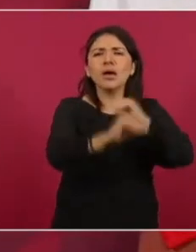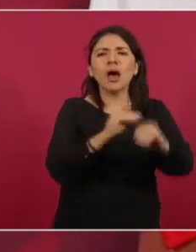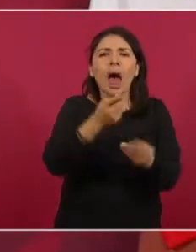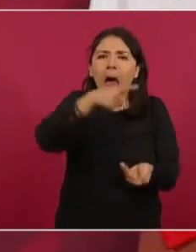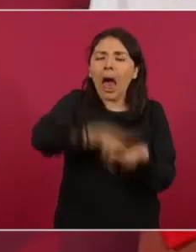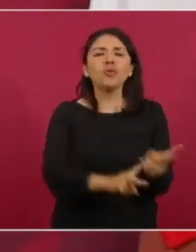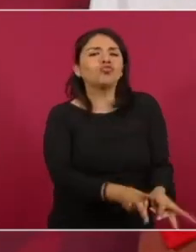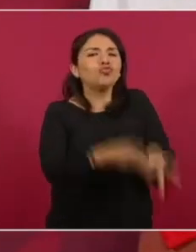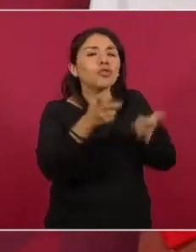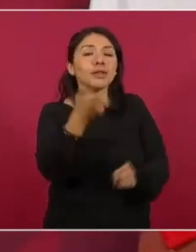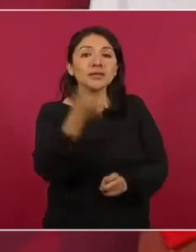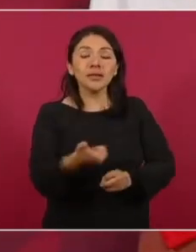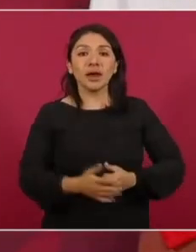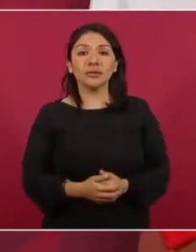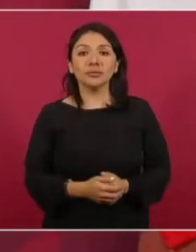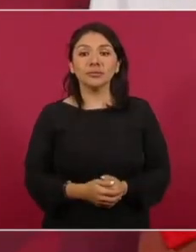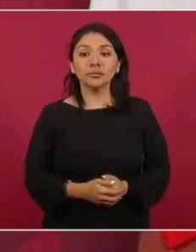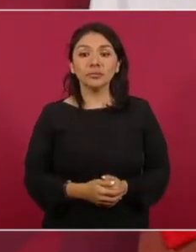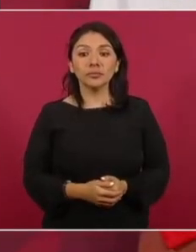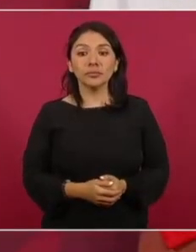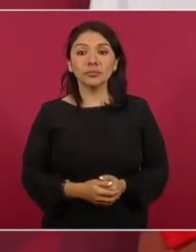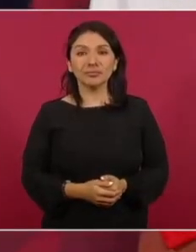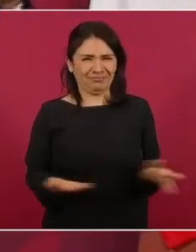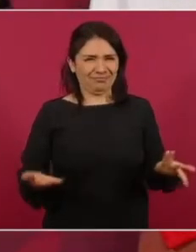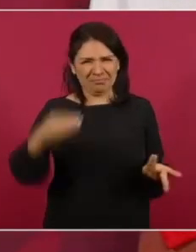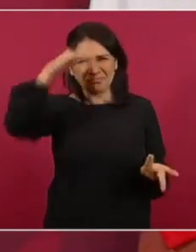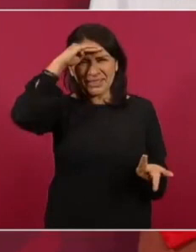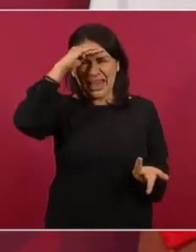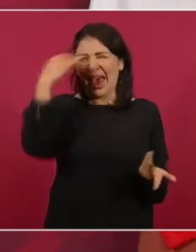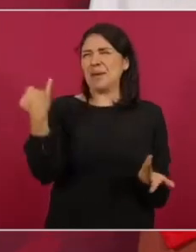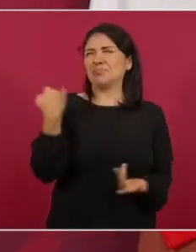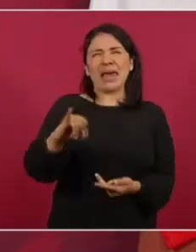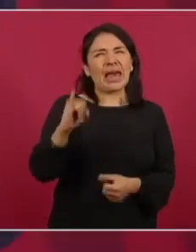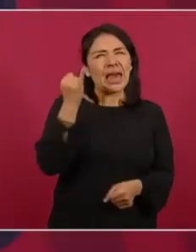aunque parezca increíble.